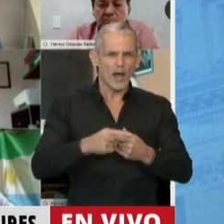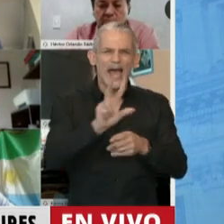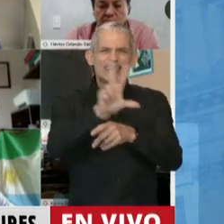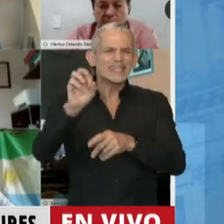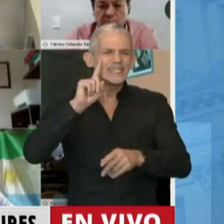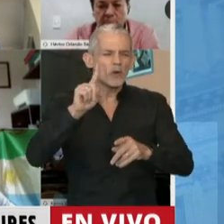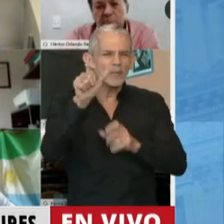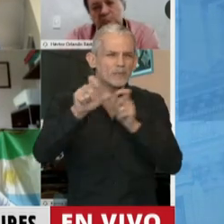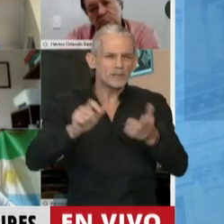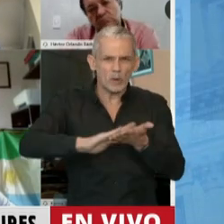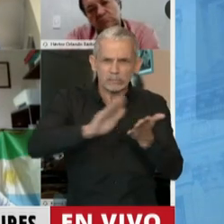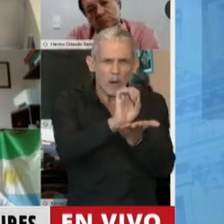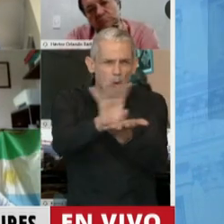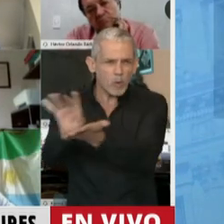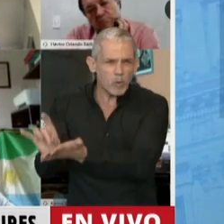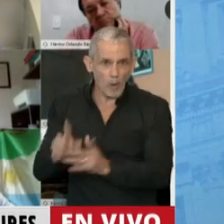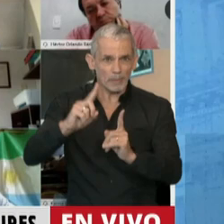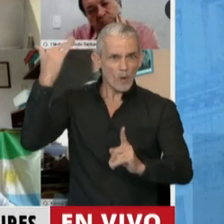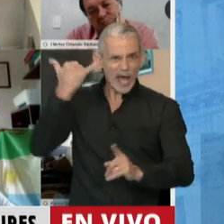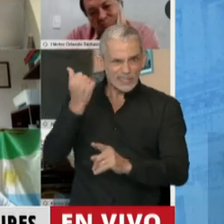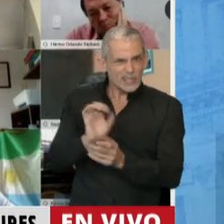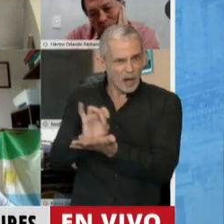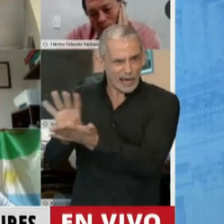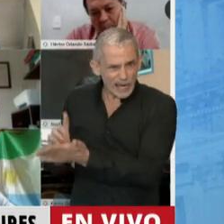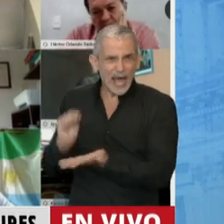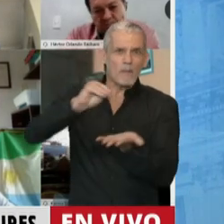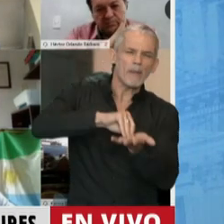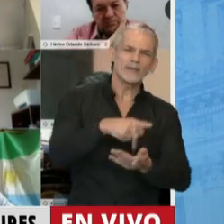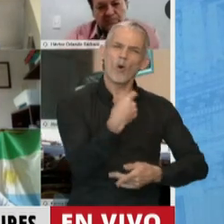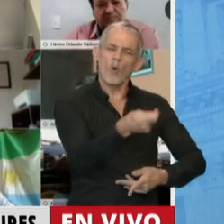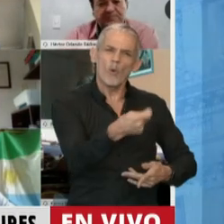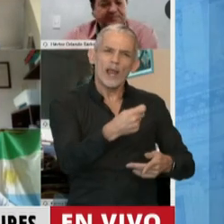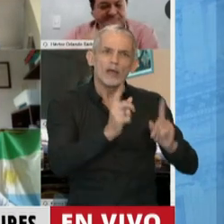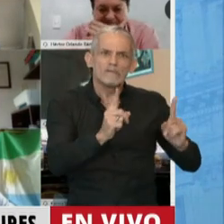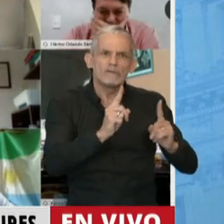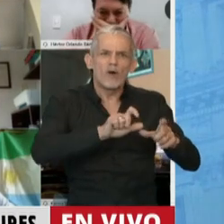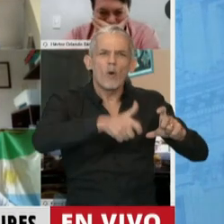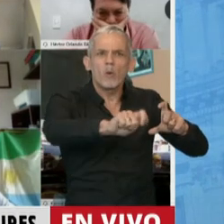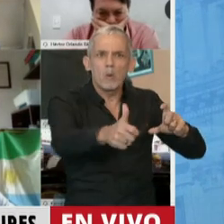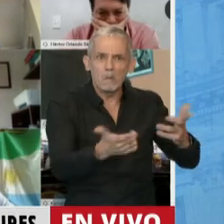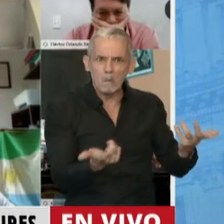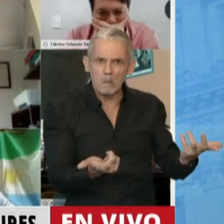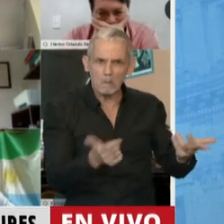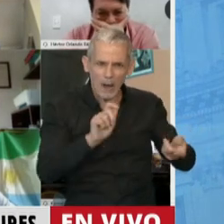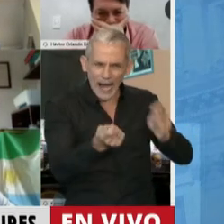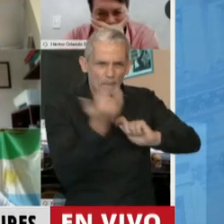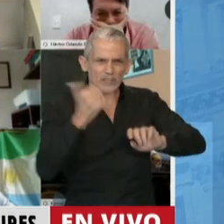desocupados que se suman a la lista de los que ya venían. Con jubilados que siguen con la movilidad jubilatoria